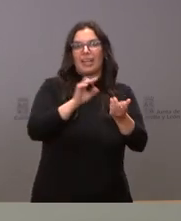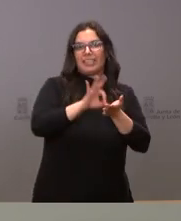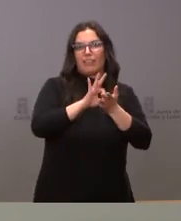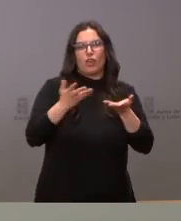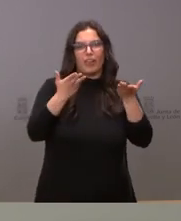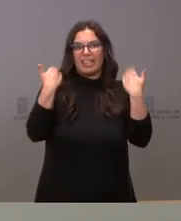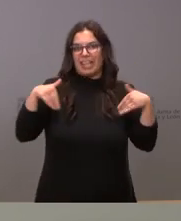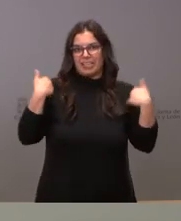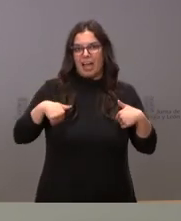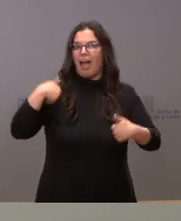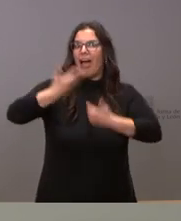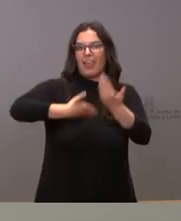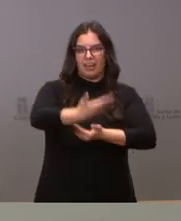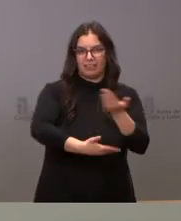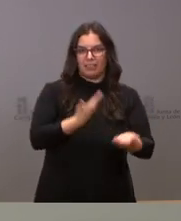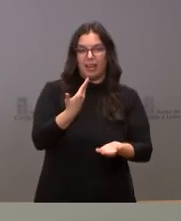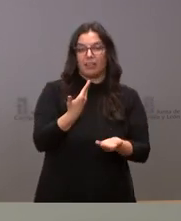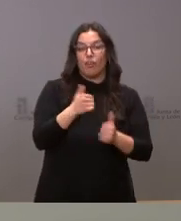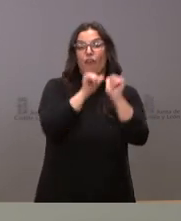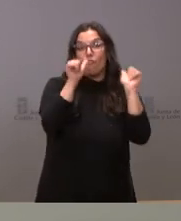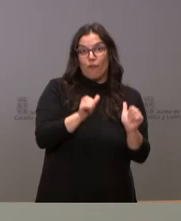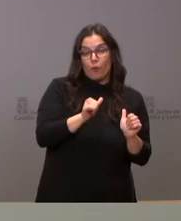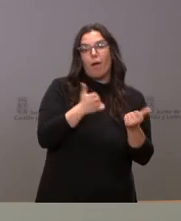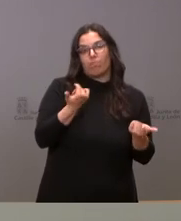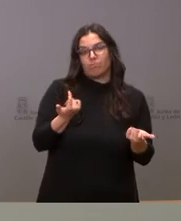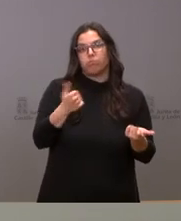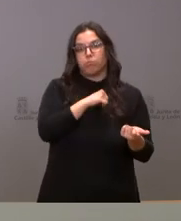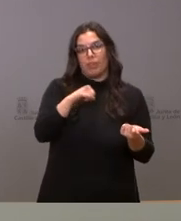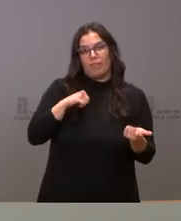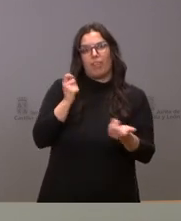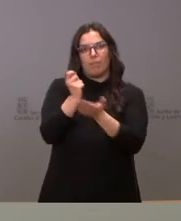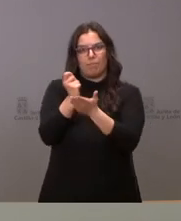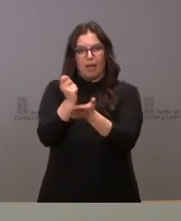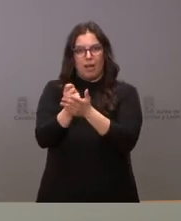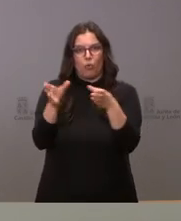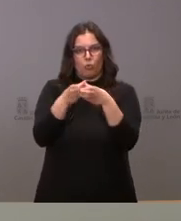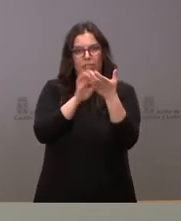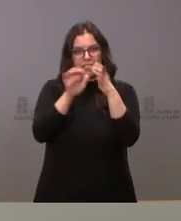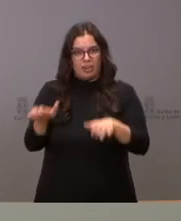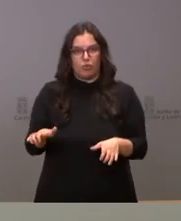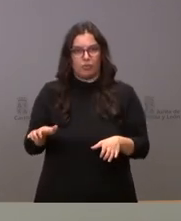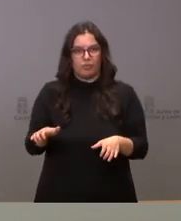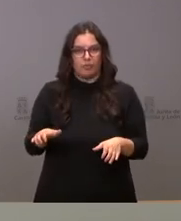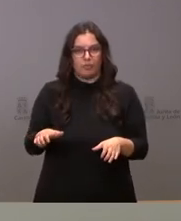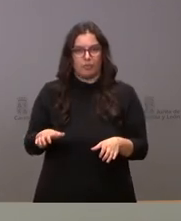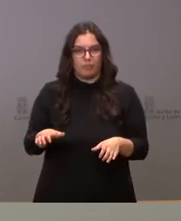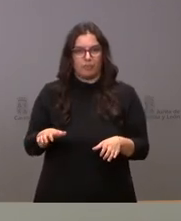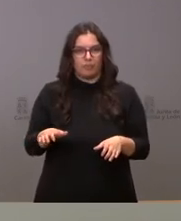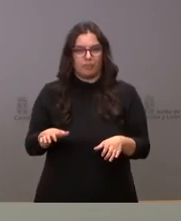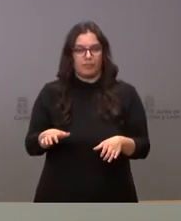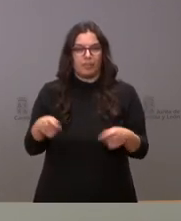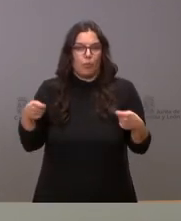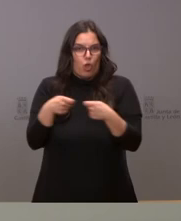al conjunto de los segovianos efectivamente a través de un servicio con financiación pública pero con prestación